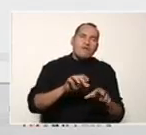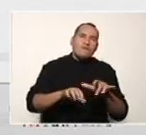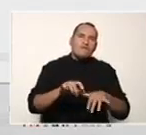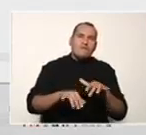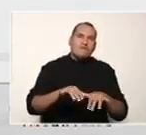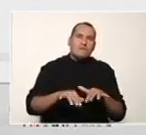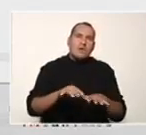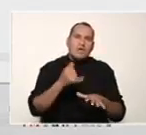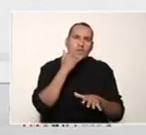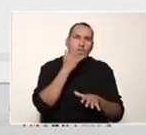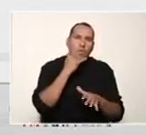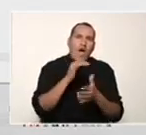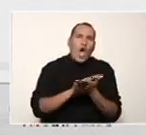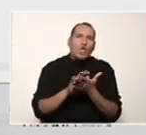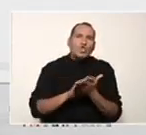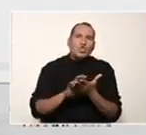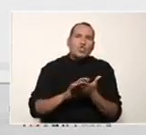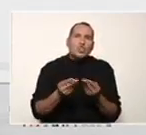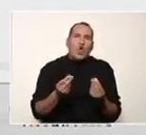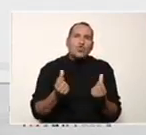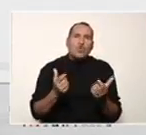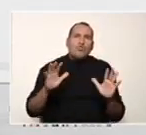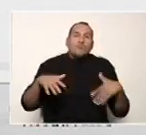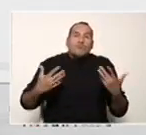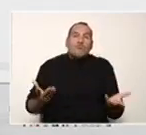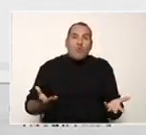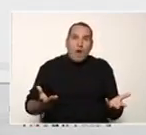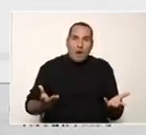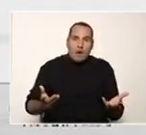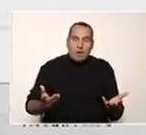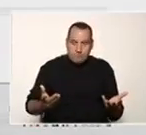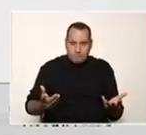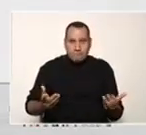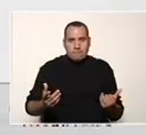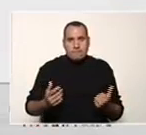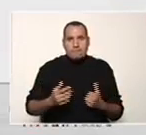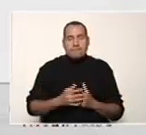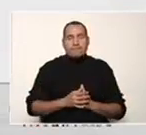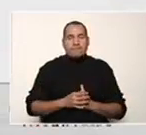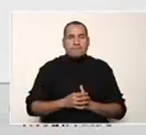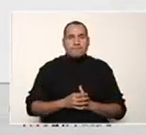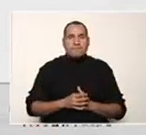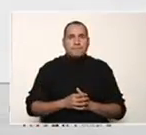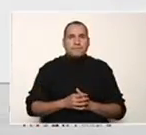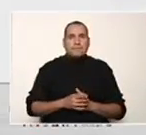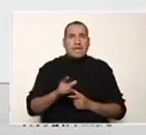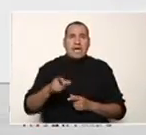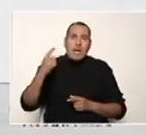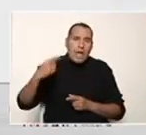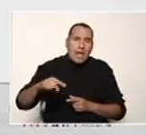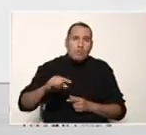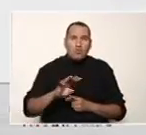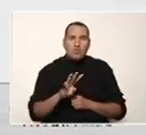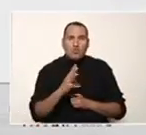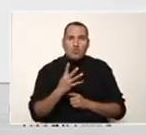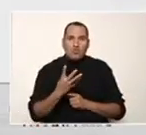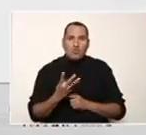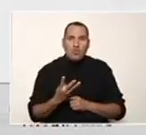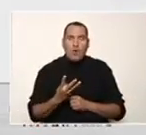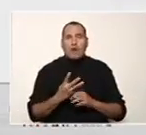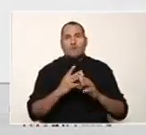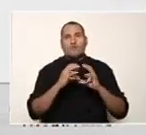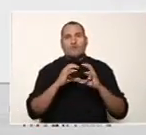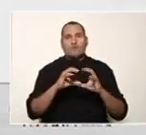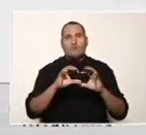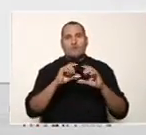es el caso que desea resolver. Por lo tanto, tendremos, en este caso en particular, tendremos cuatro bucles IF